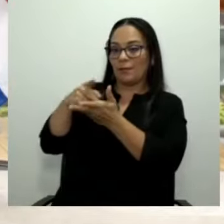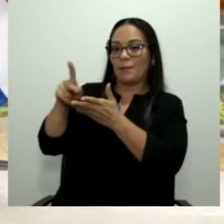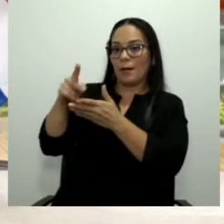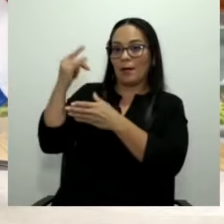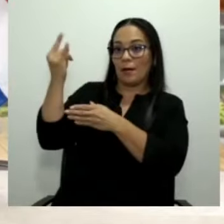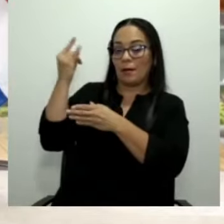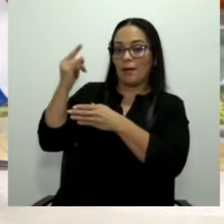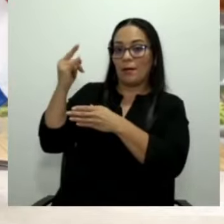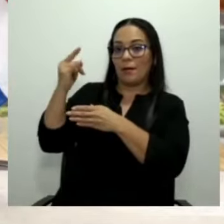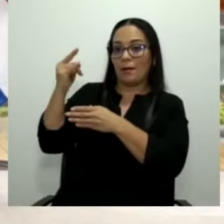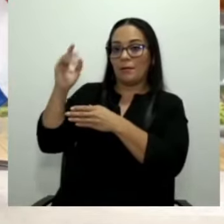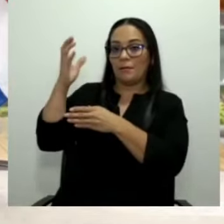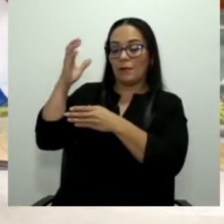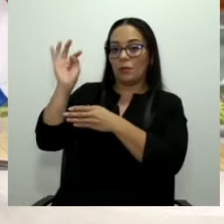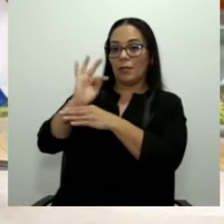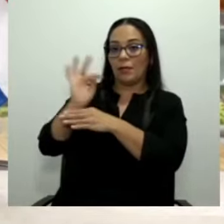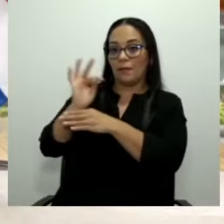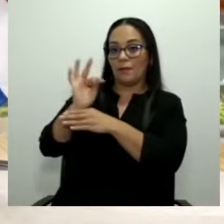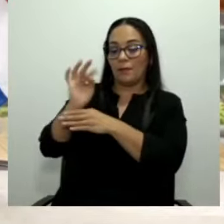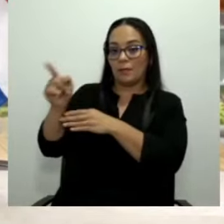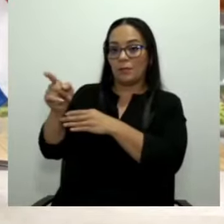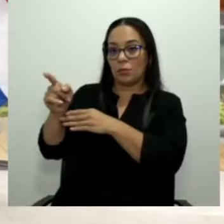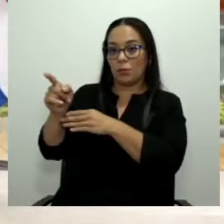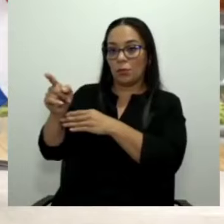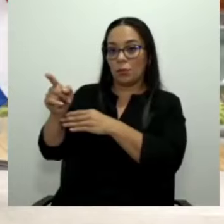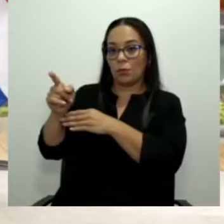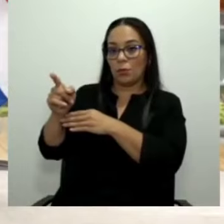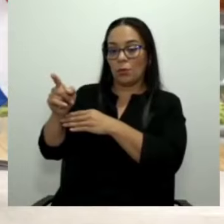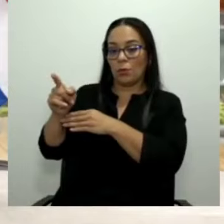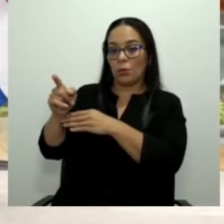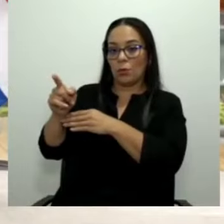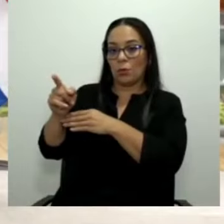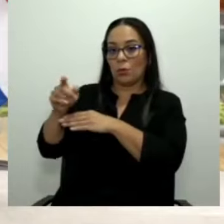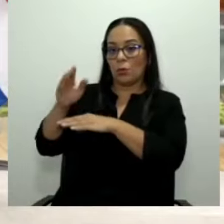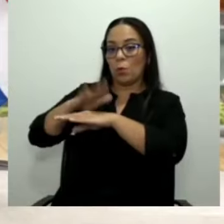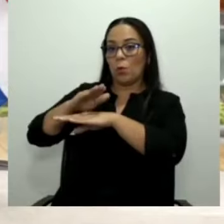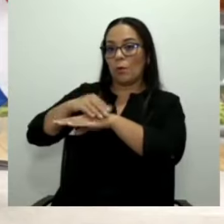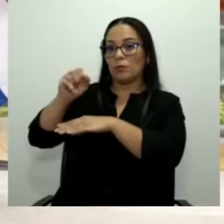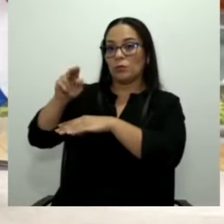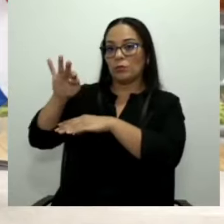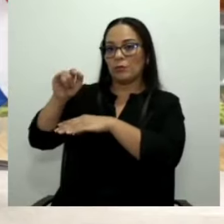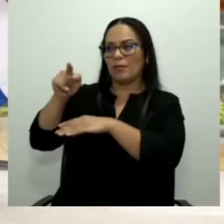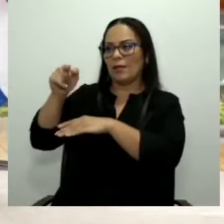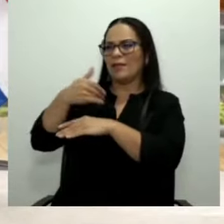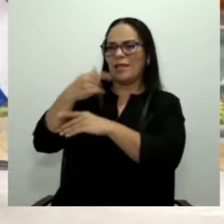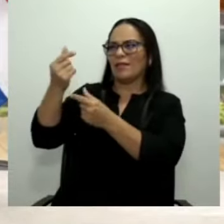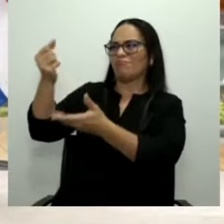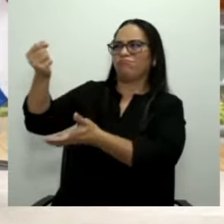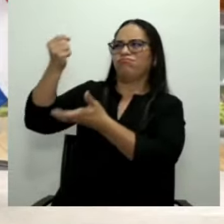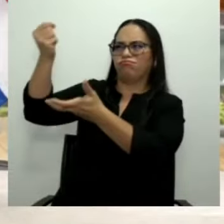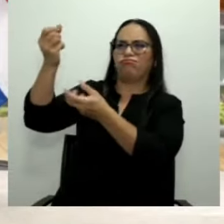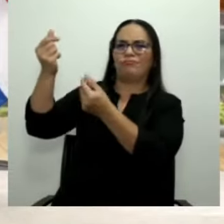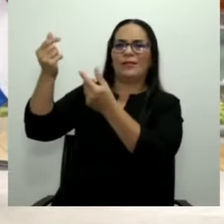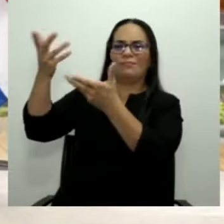culpa de SUTEL, que tiene un presupuesto enorme, es un feudo en sí mismo, que